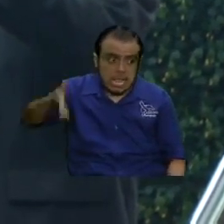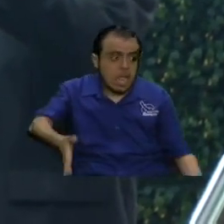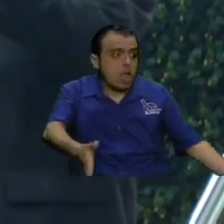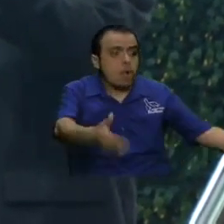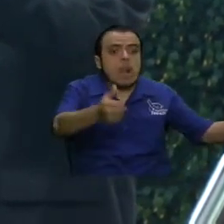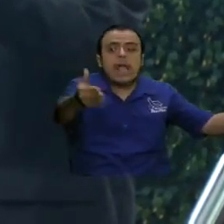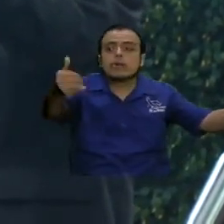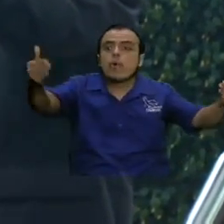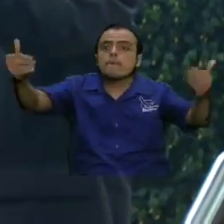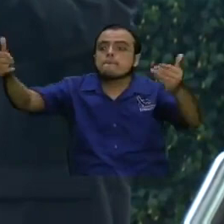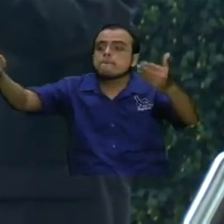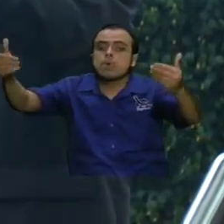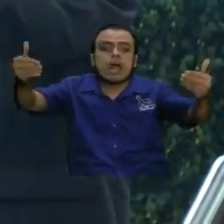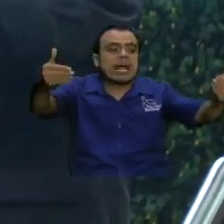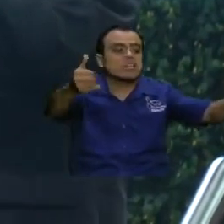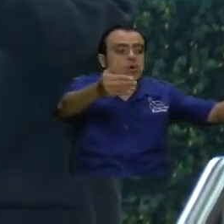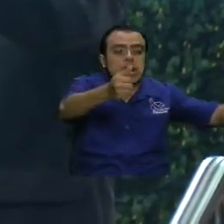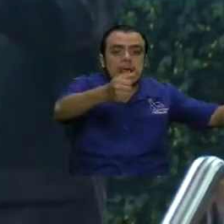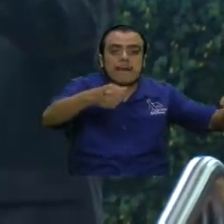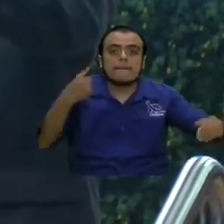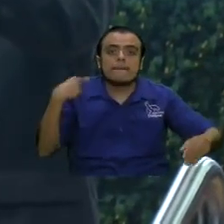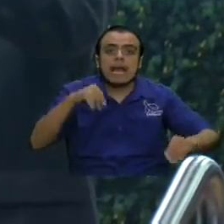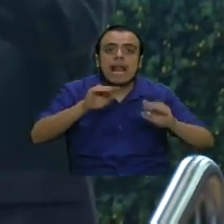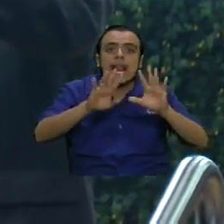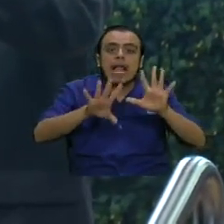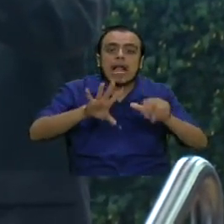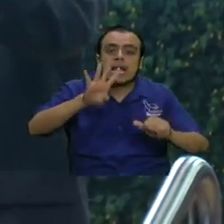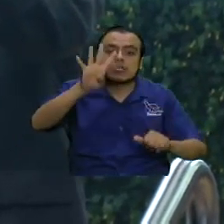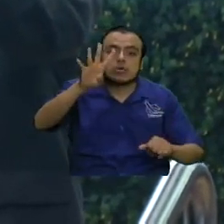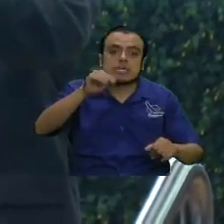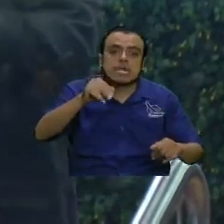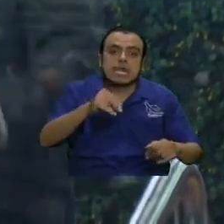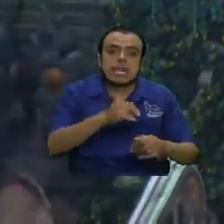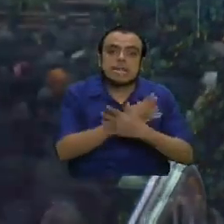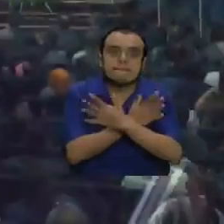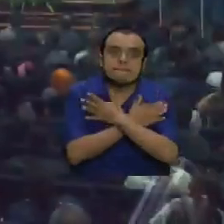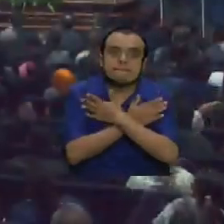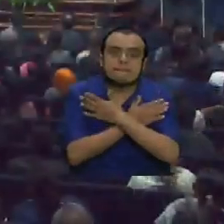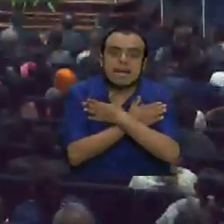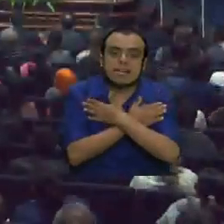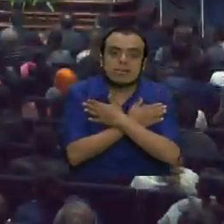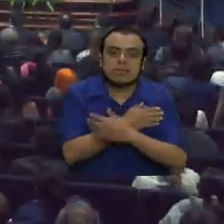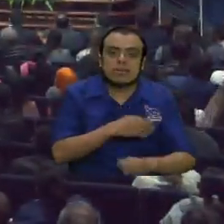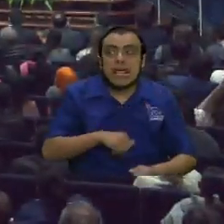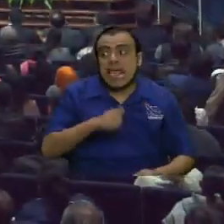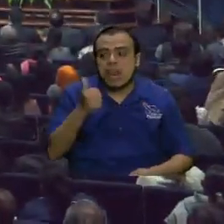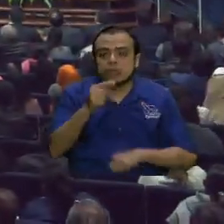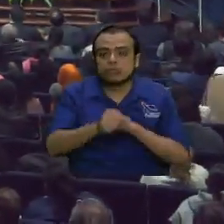14 de mayo creo que es para mayo de este año 20 para